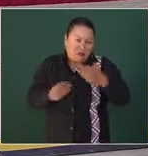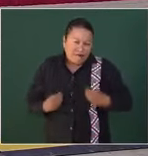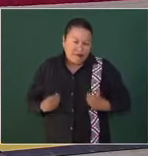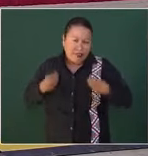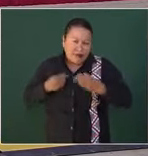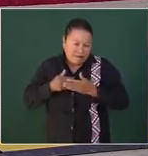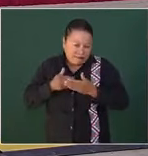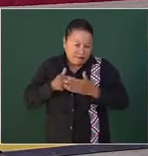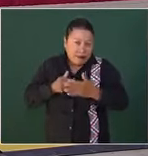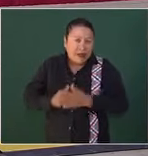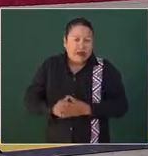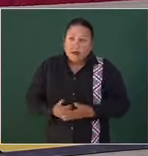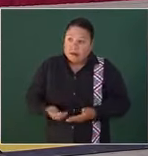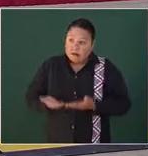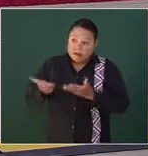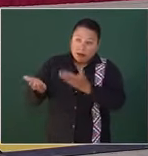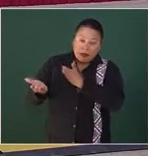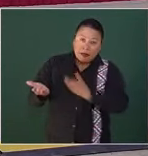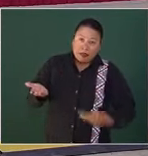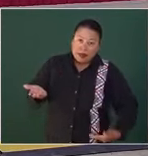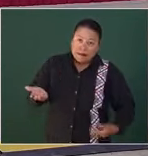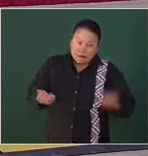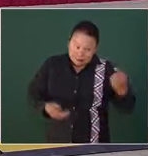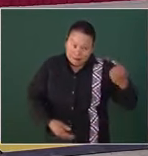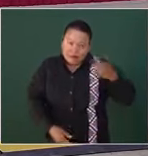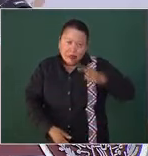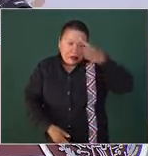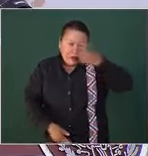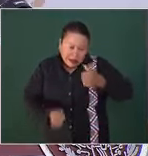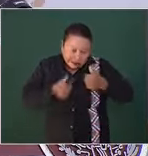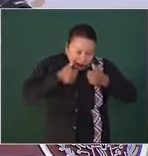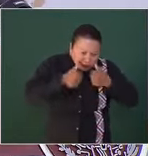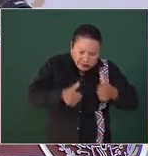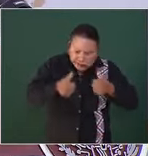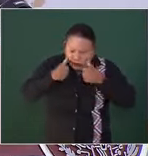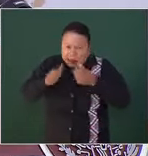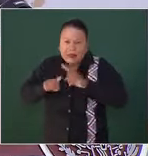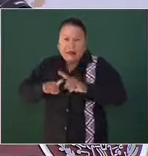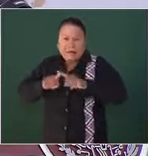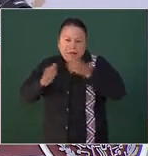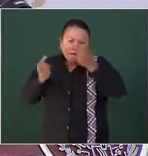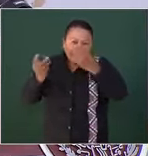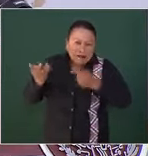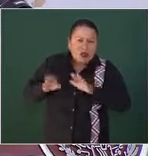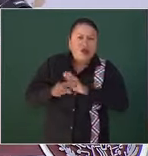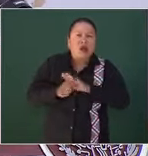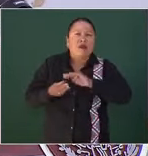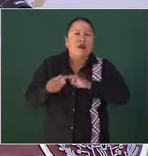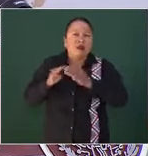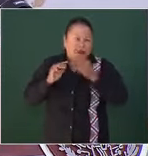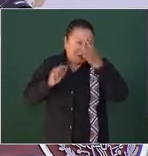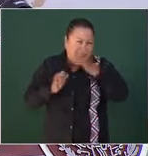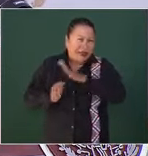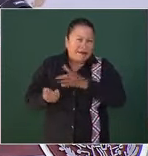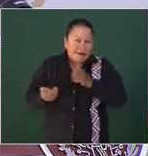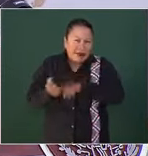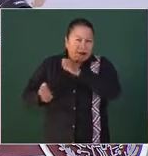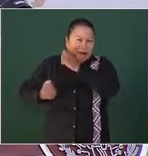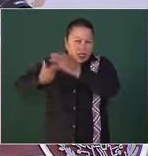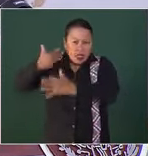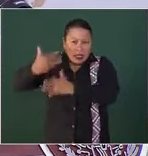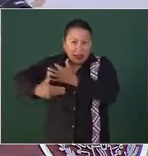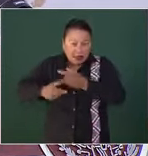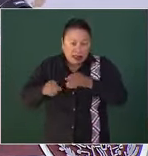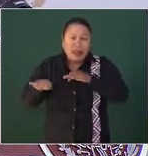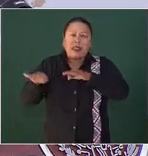Presidente, usted nos instruyó para atender las causas estructurales que generan la violencia y trabajar